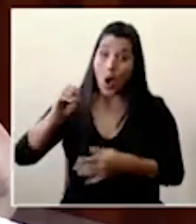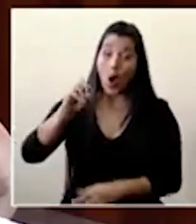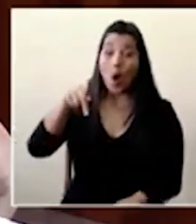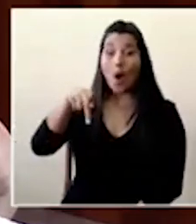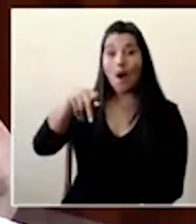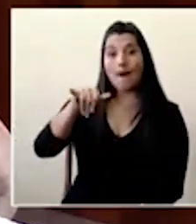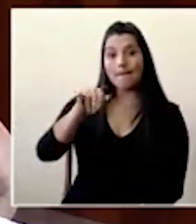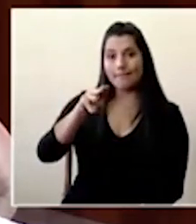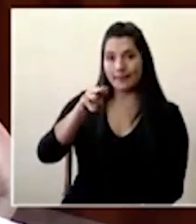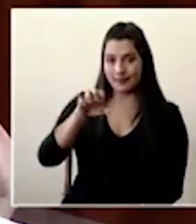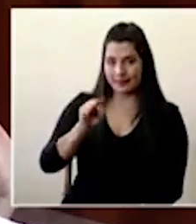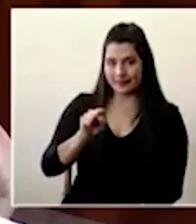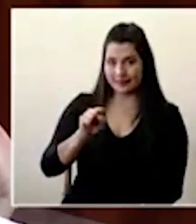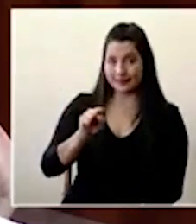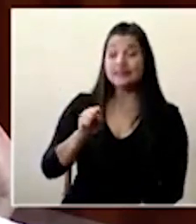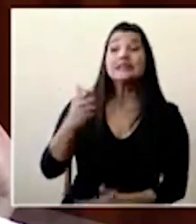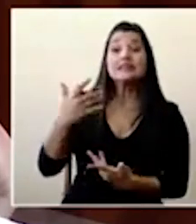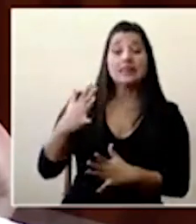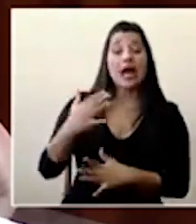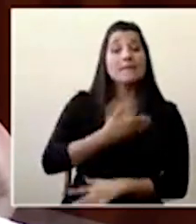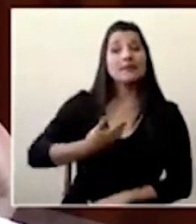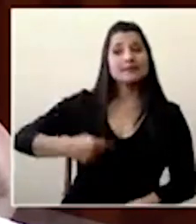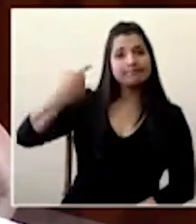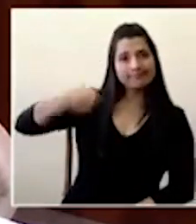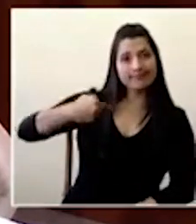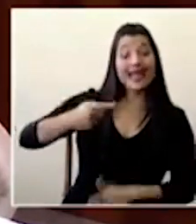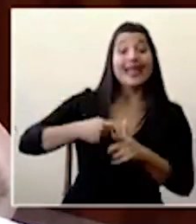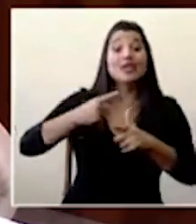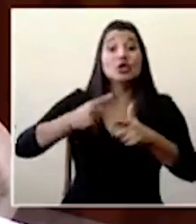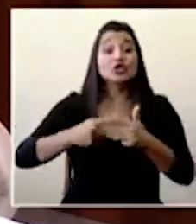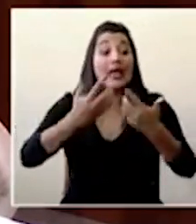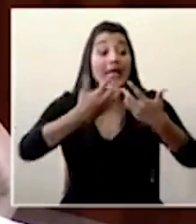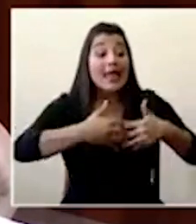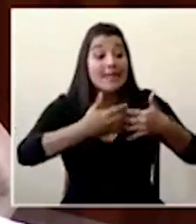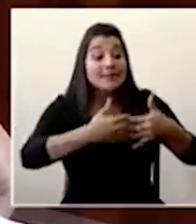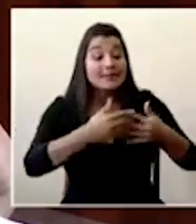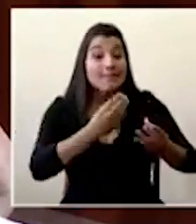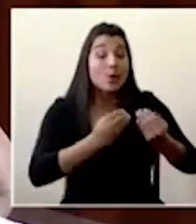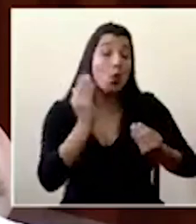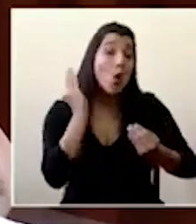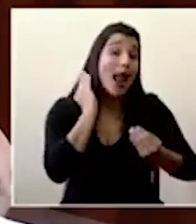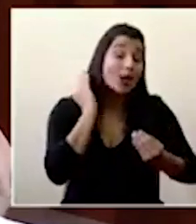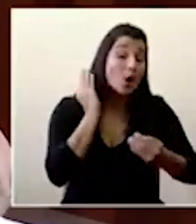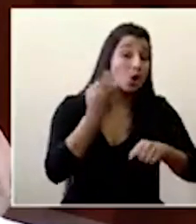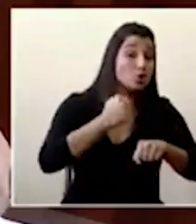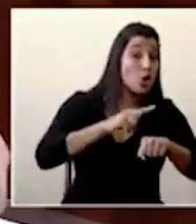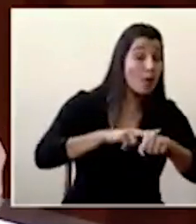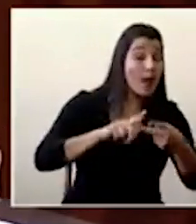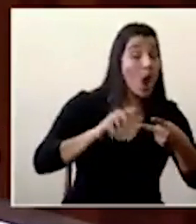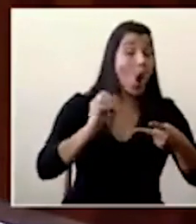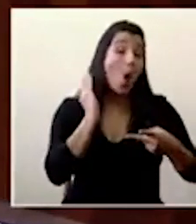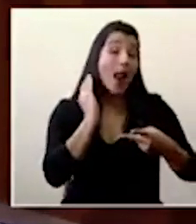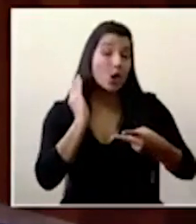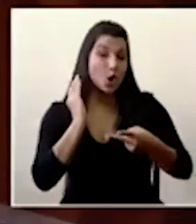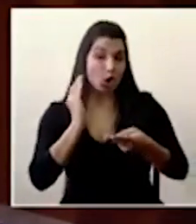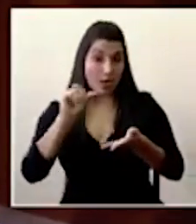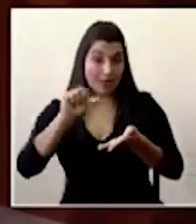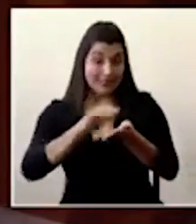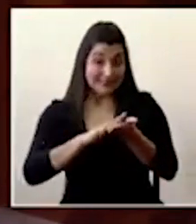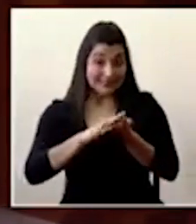por instrucción del presidente, vamos a profundizar más, así que las industrias que producen alcohol normal y alcohol en el no se extrañen, pero